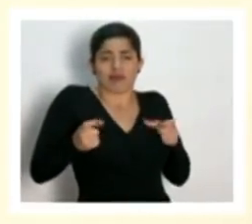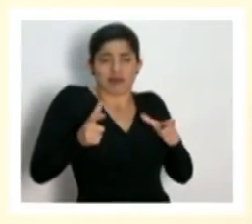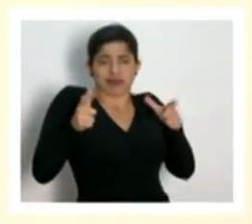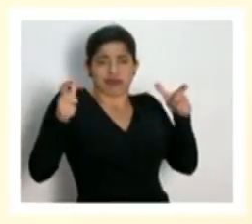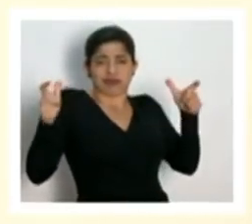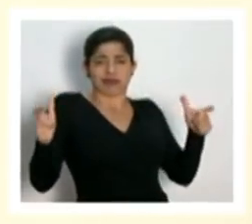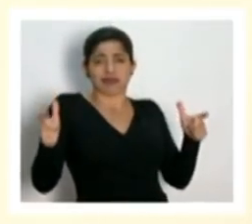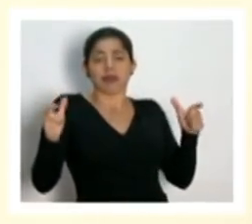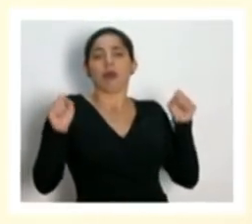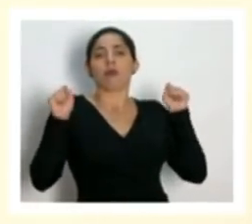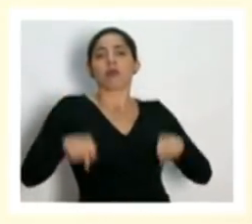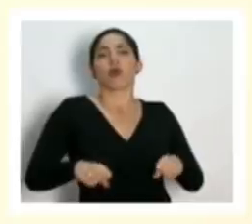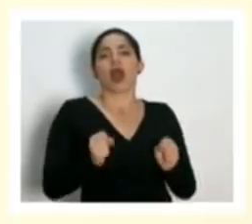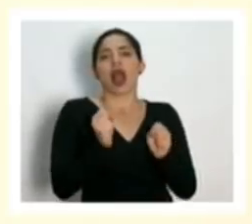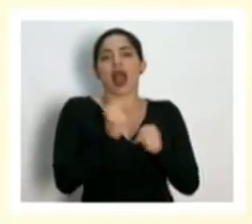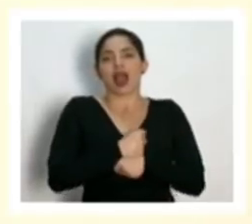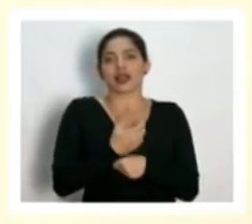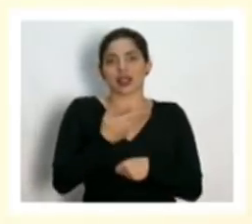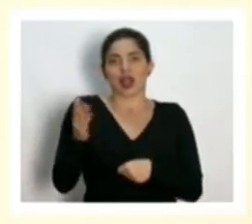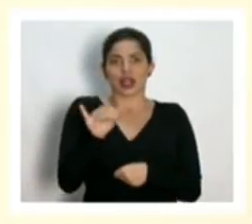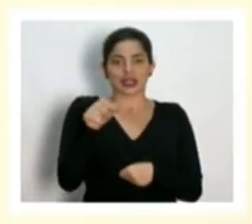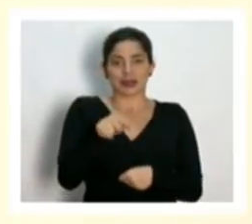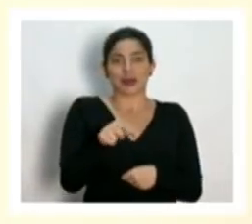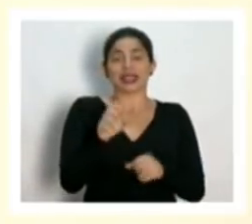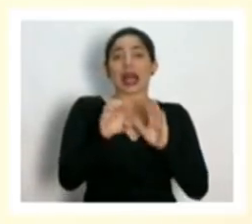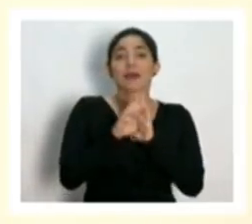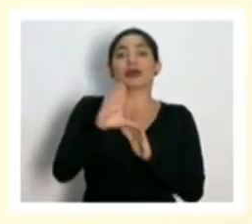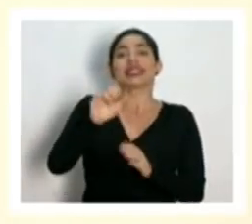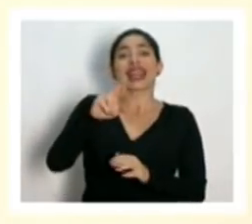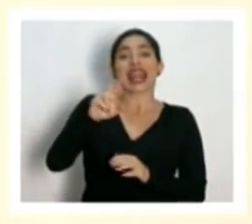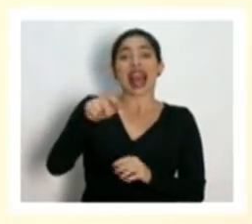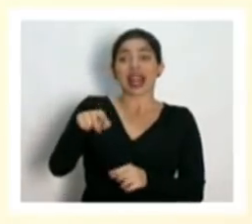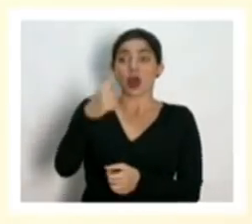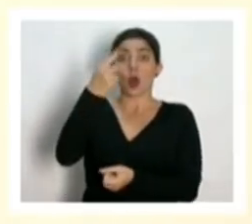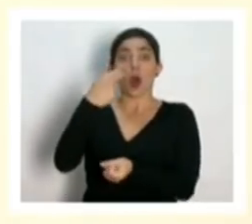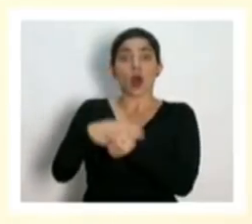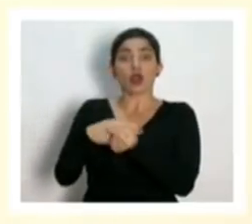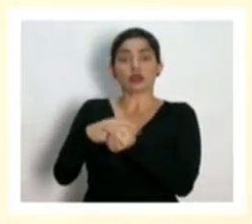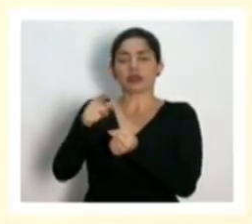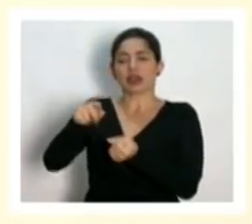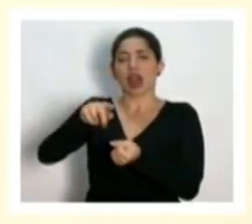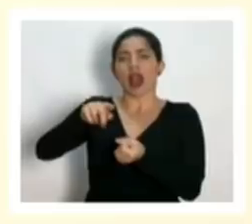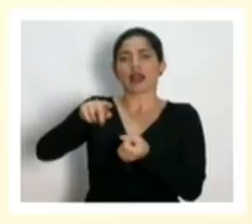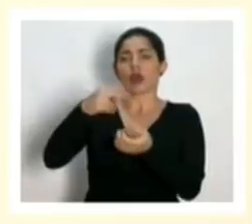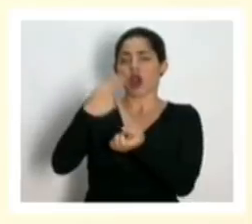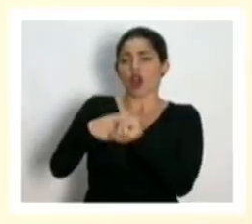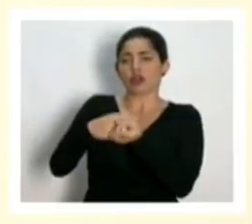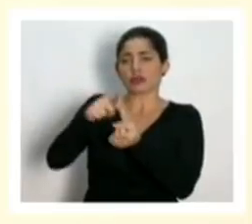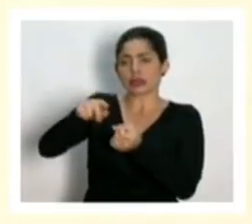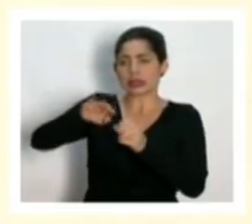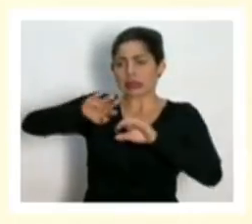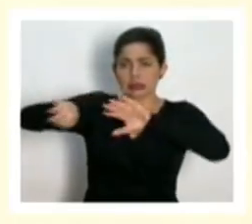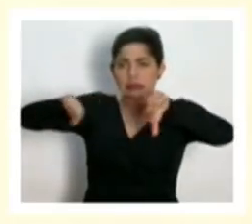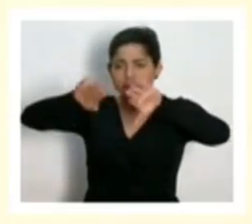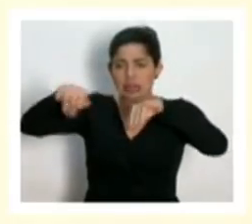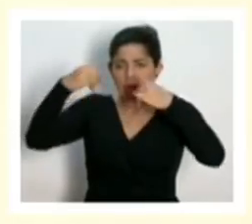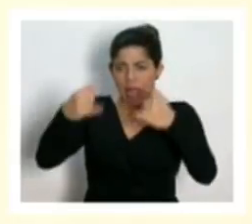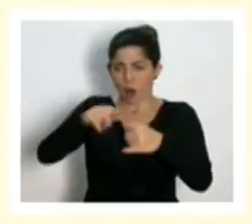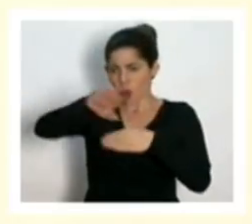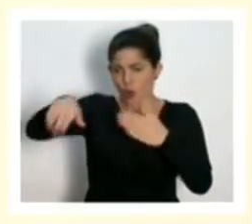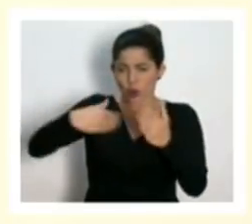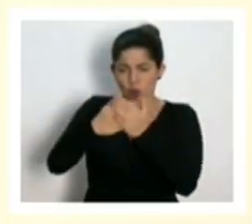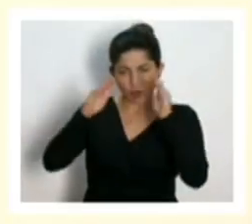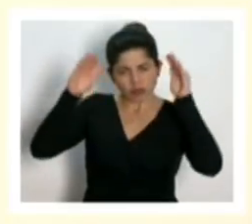hacer cosas como lo que estamos haciendo con cenare que es reconvertir un hospital y decir bueno este hospital de ahora en adelante se enfoca